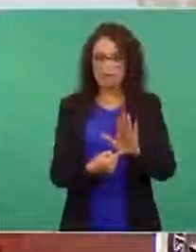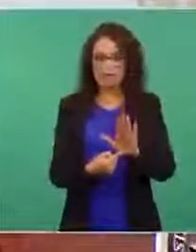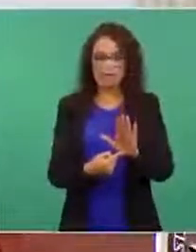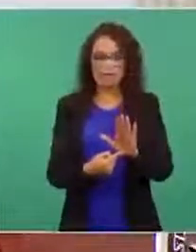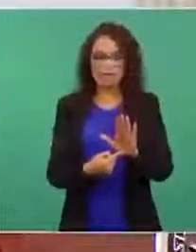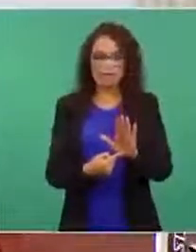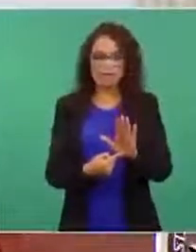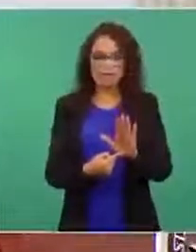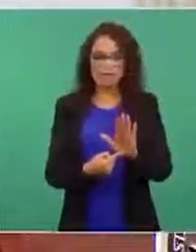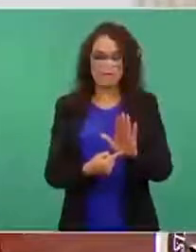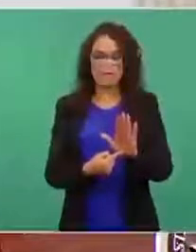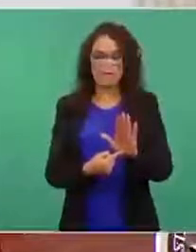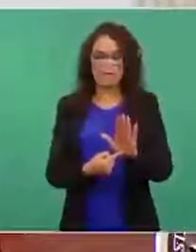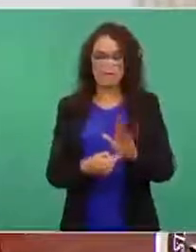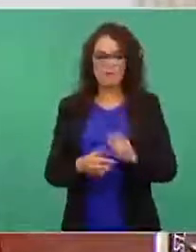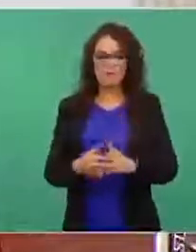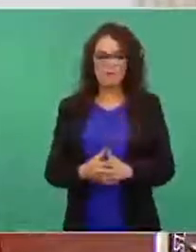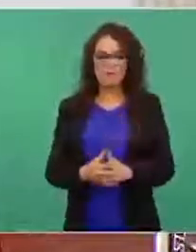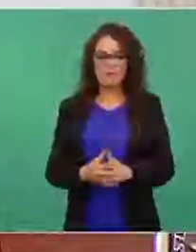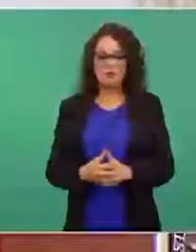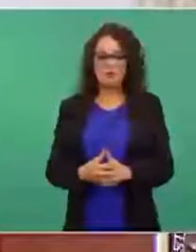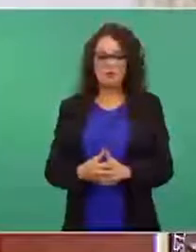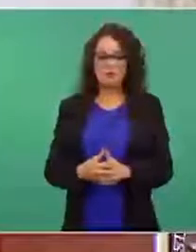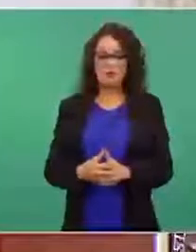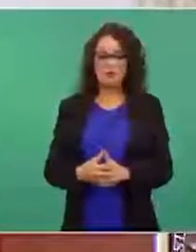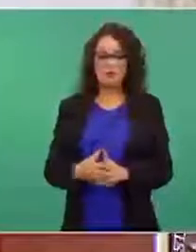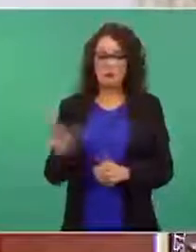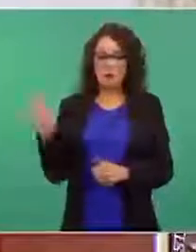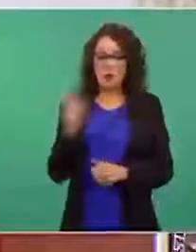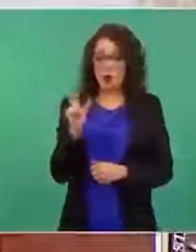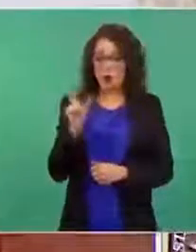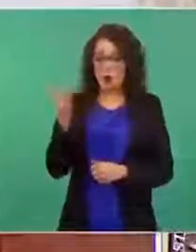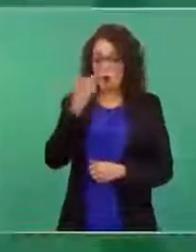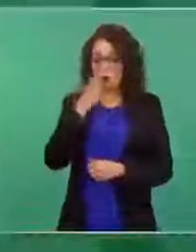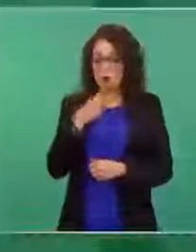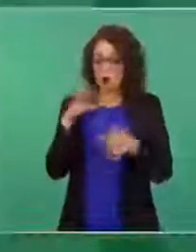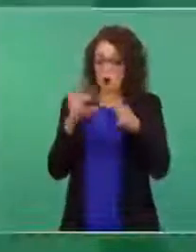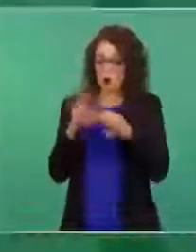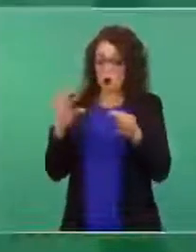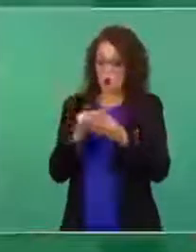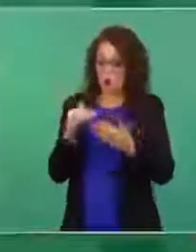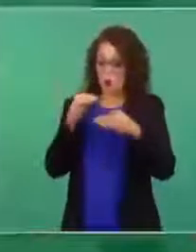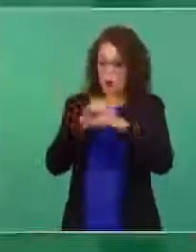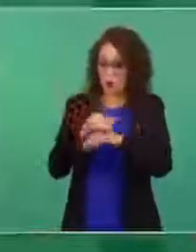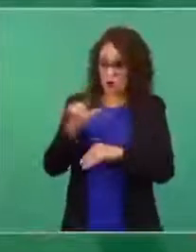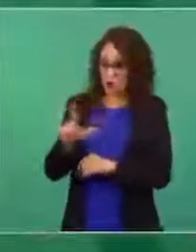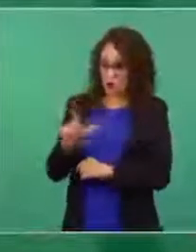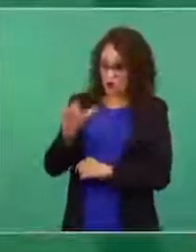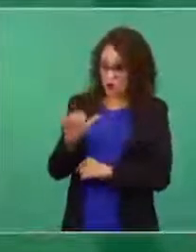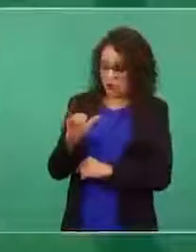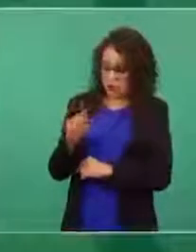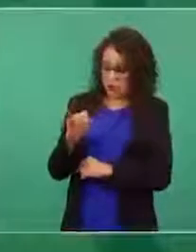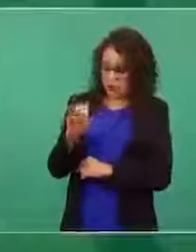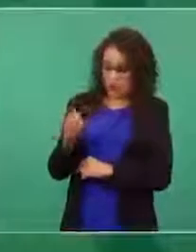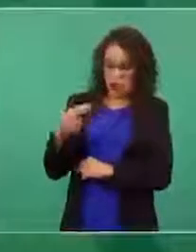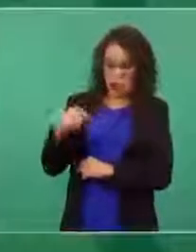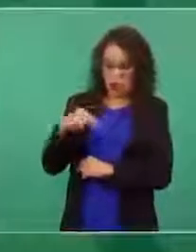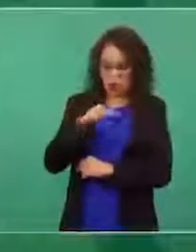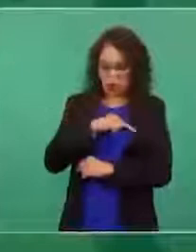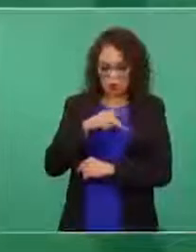me plantearon lo del litio, cuando se elaboró el proyecto y tuve la reunión con el gabinete,